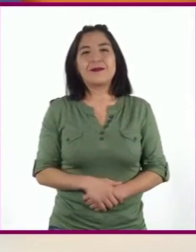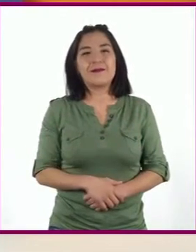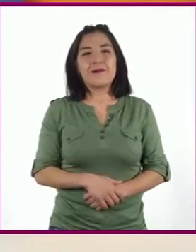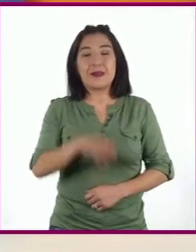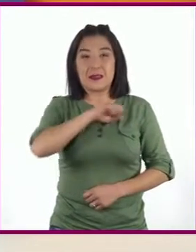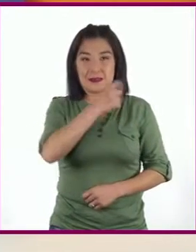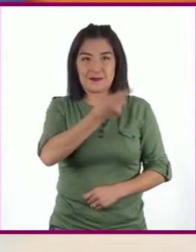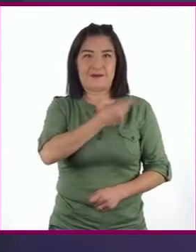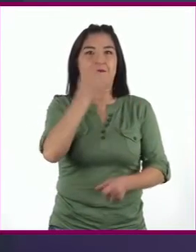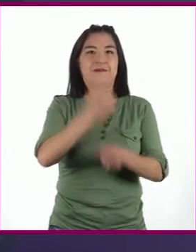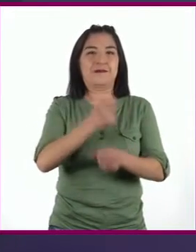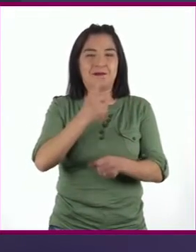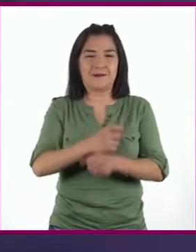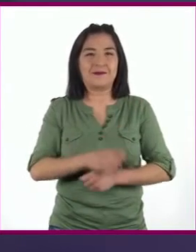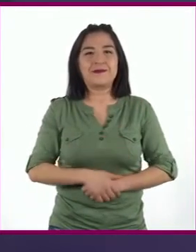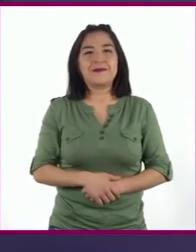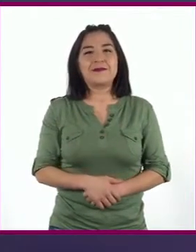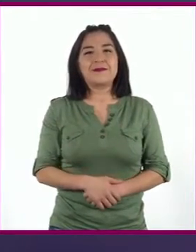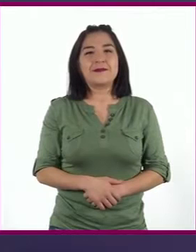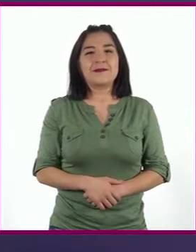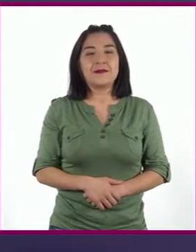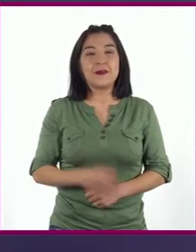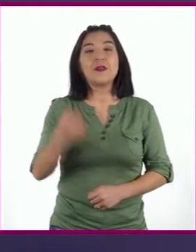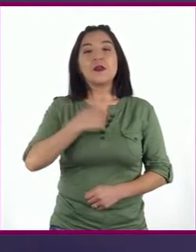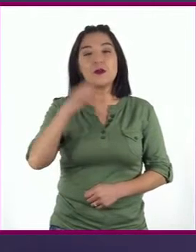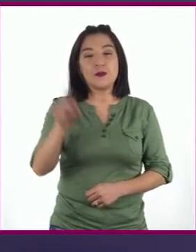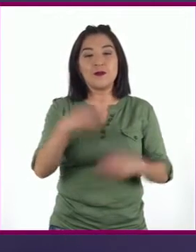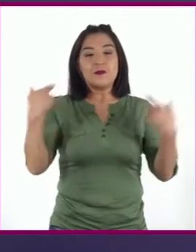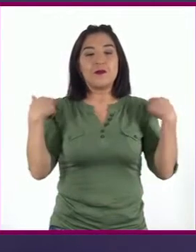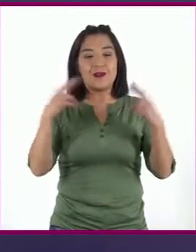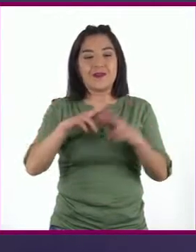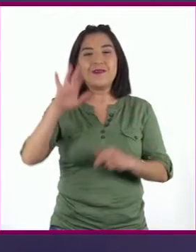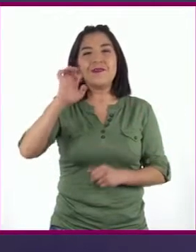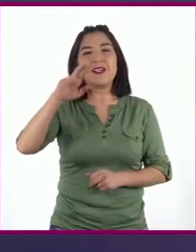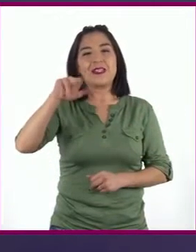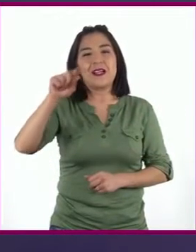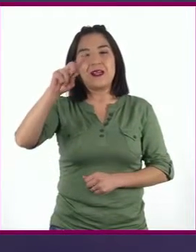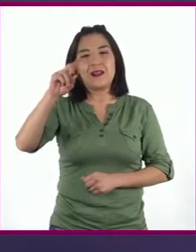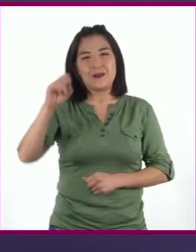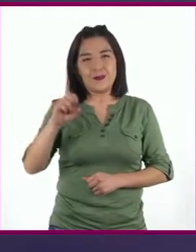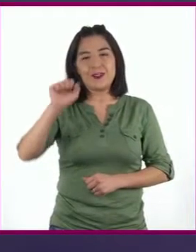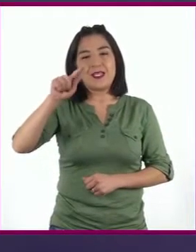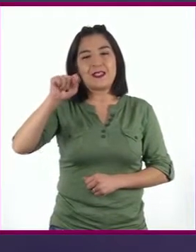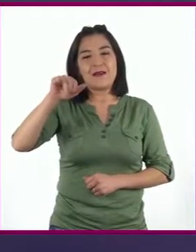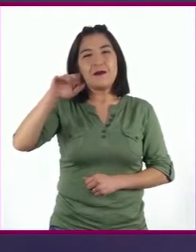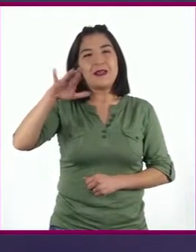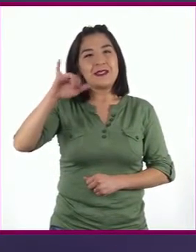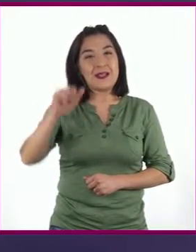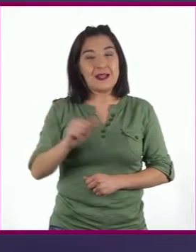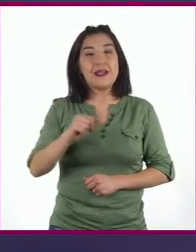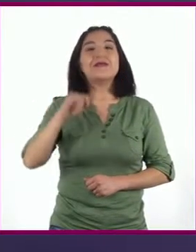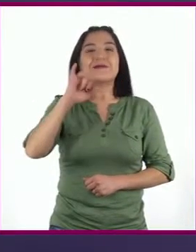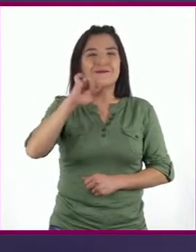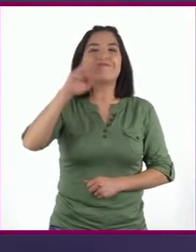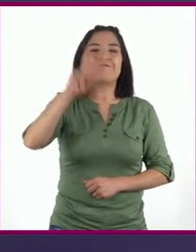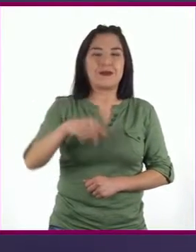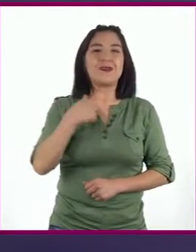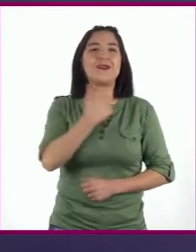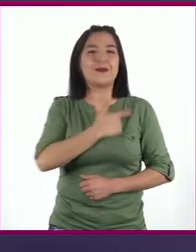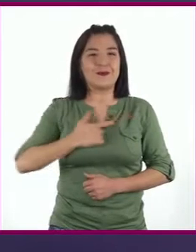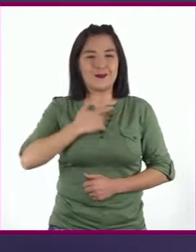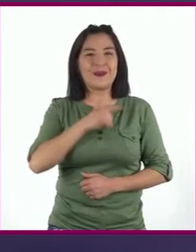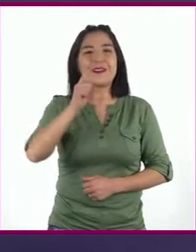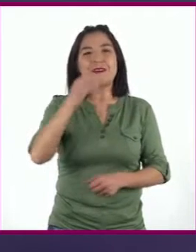¡La salud es primero! Soy el profesor Fernando Santamaría Gutiérrez. Y efectivamente es un gusto estar